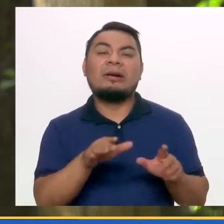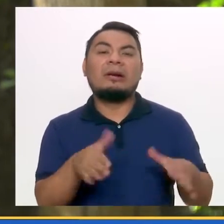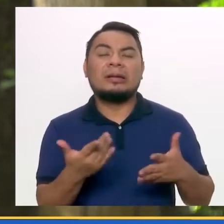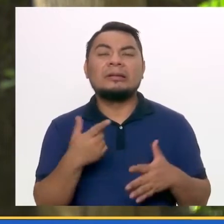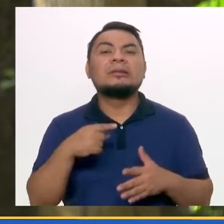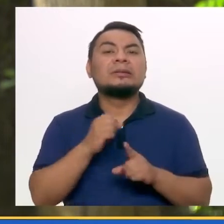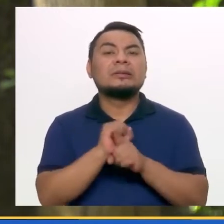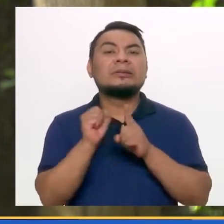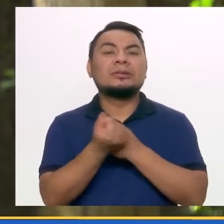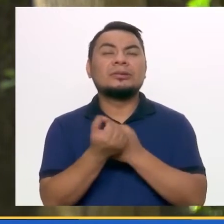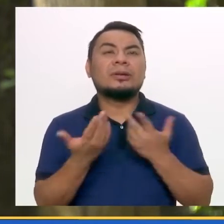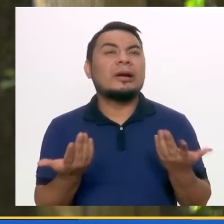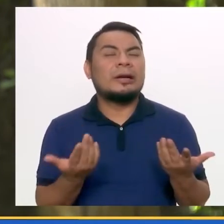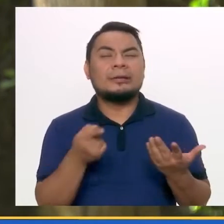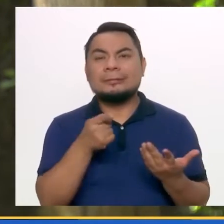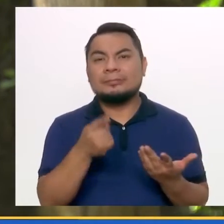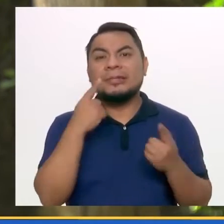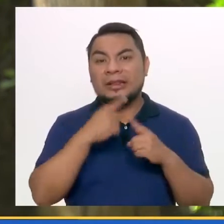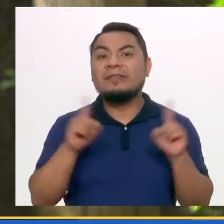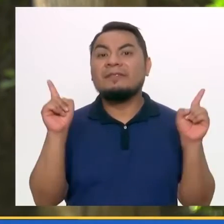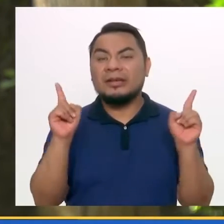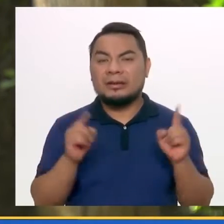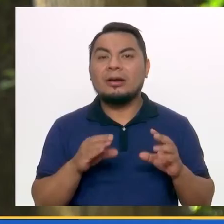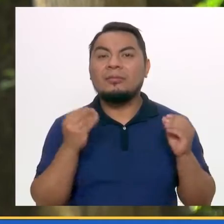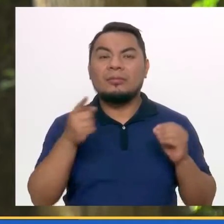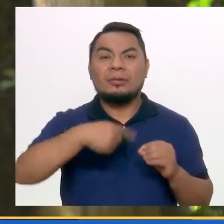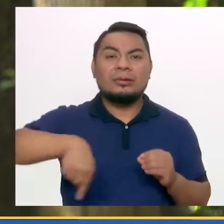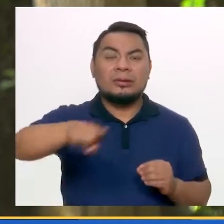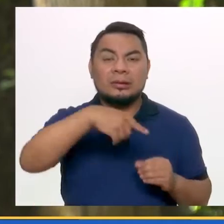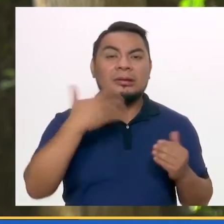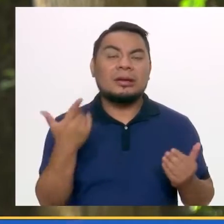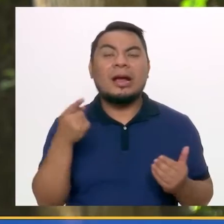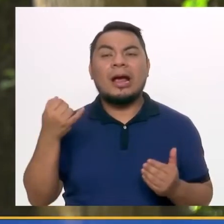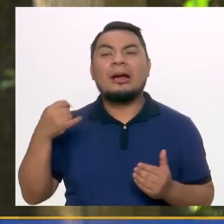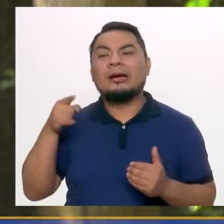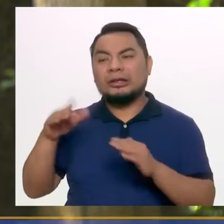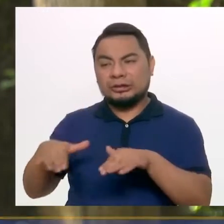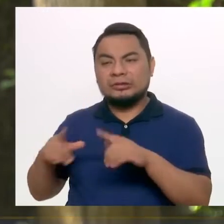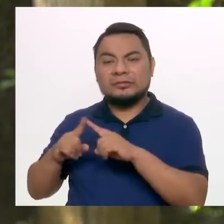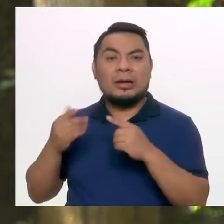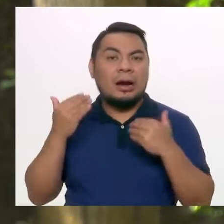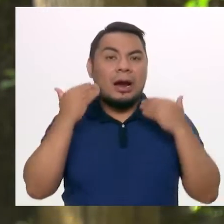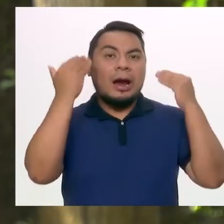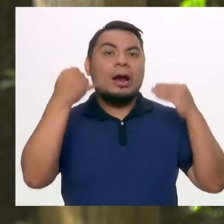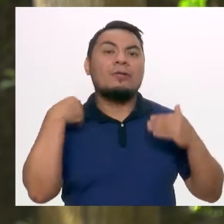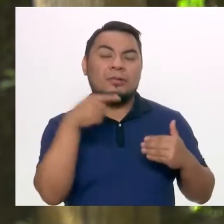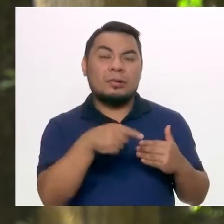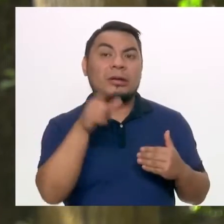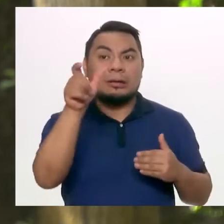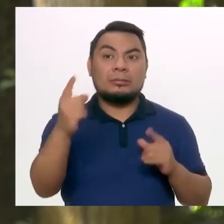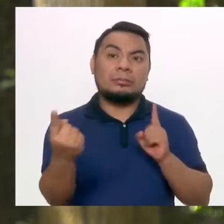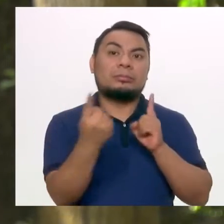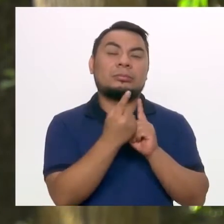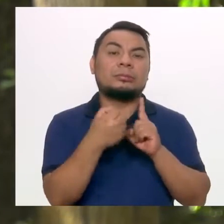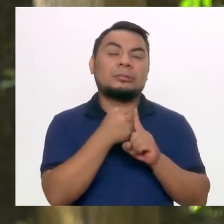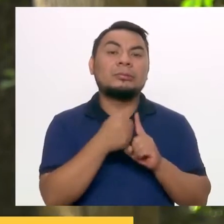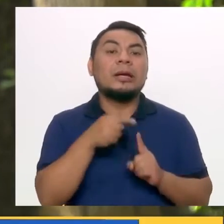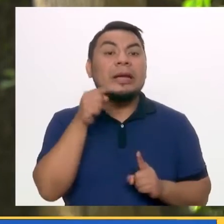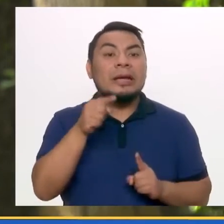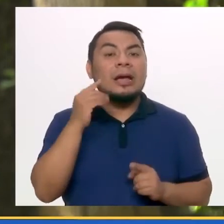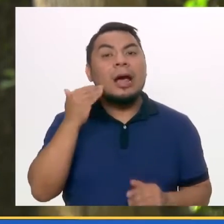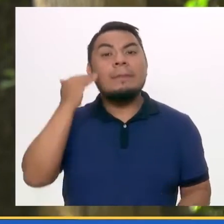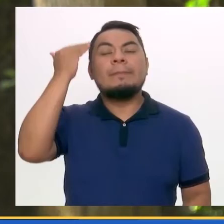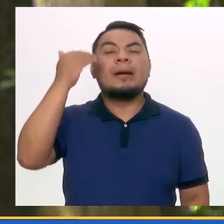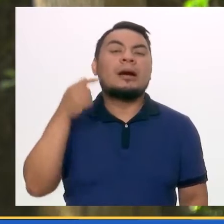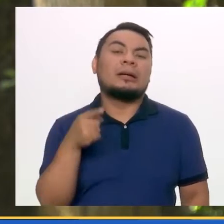enfrentándonos a una situación distinta porque ahora estamos hablando de adultos y entonces ahí un agresor tiene que hacerse